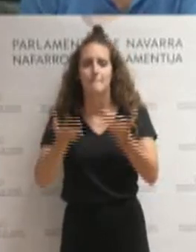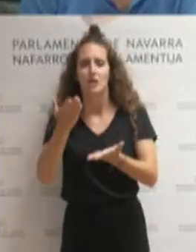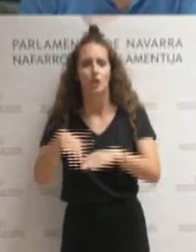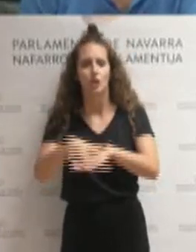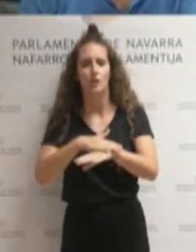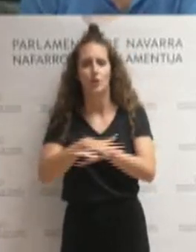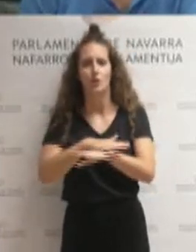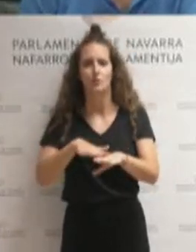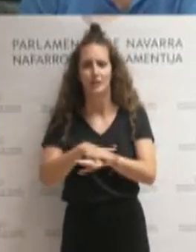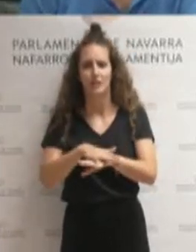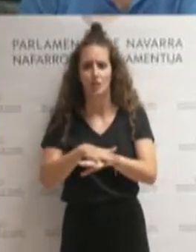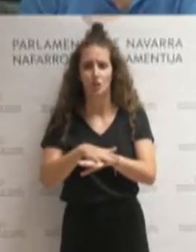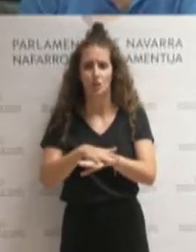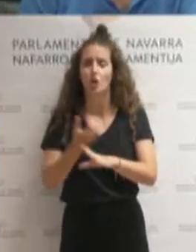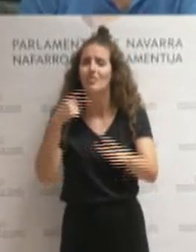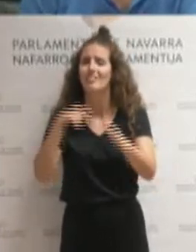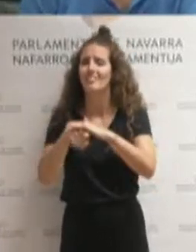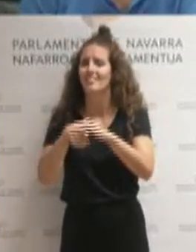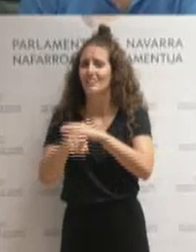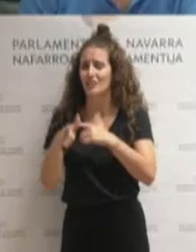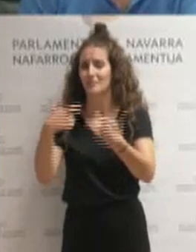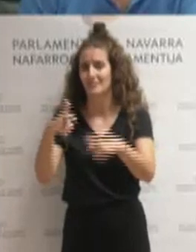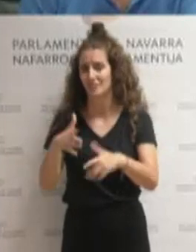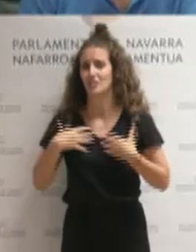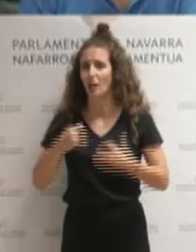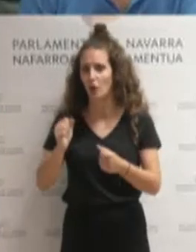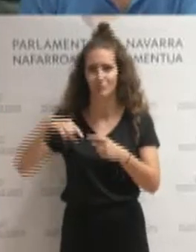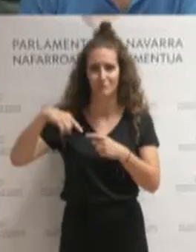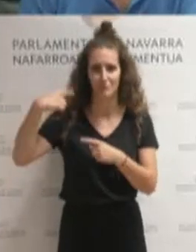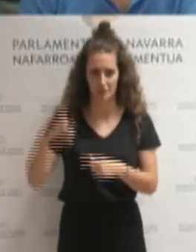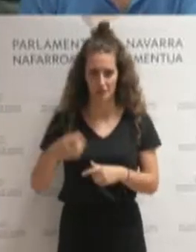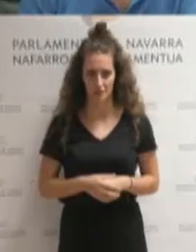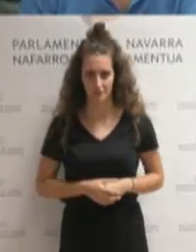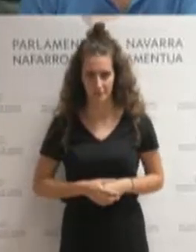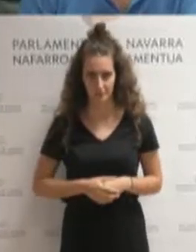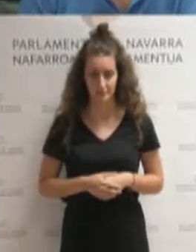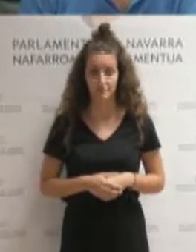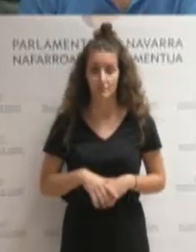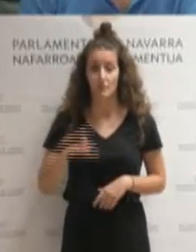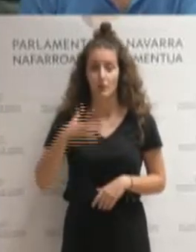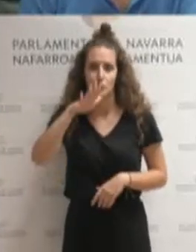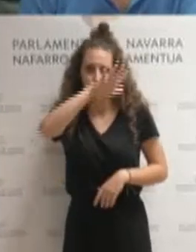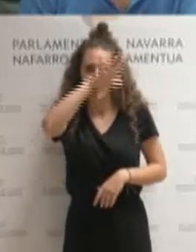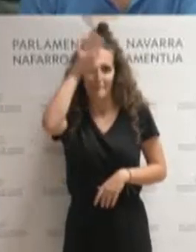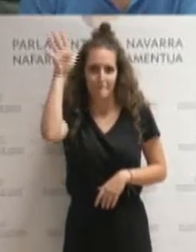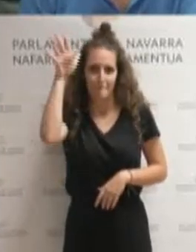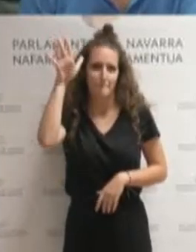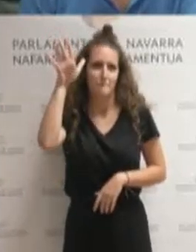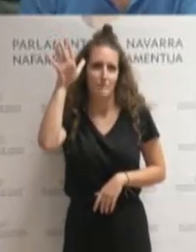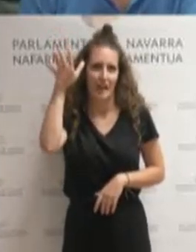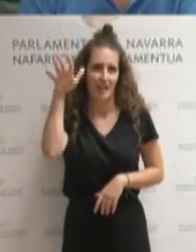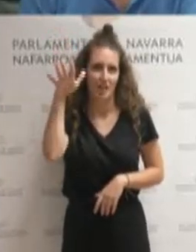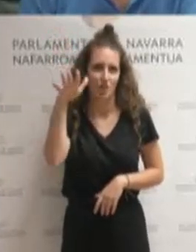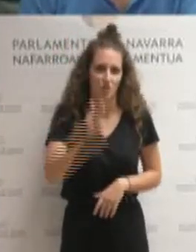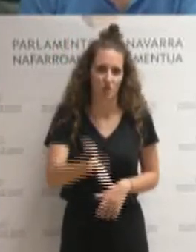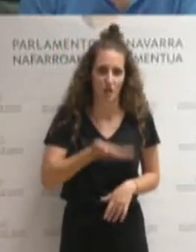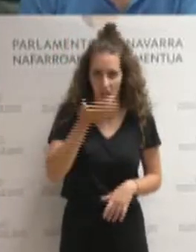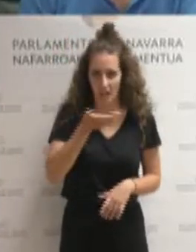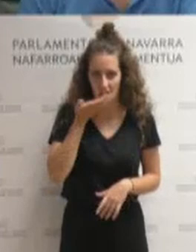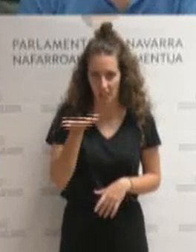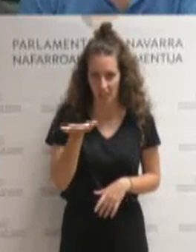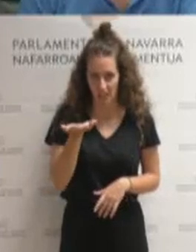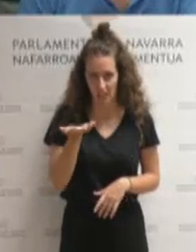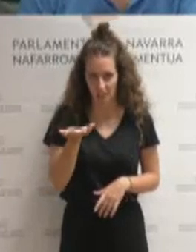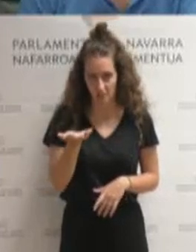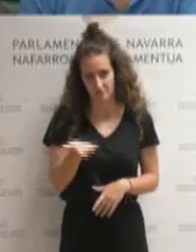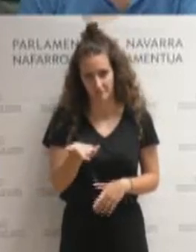gestión propia del Departamento de Salud. Bueno, ha sido un verano caliente y no precisamente por la temperatura. Usted lo decía.